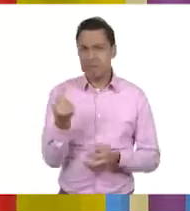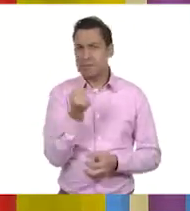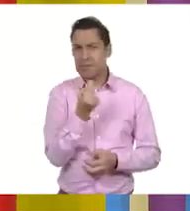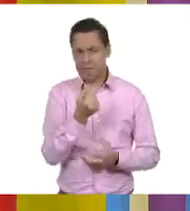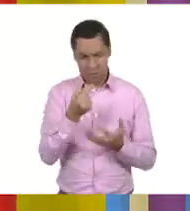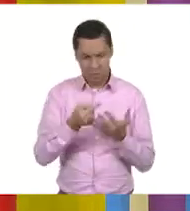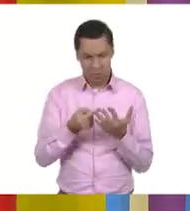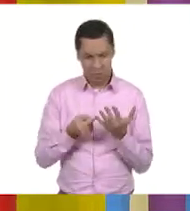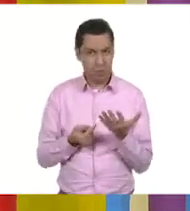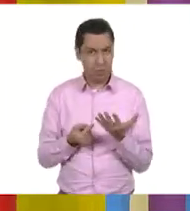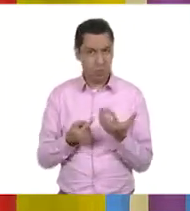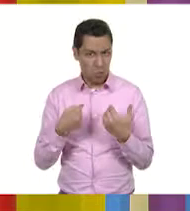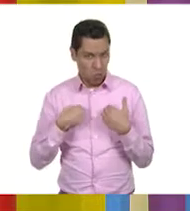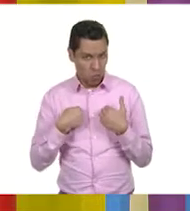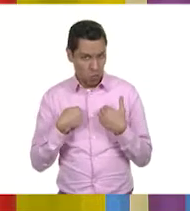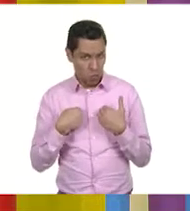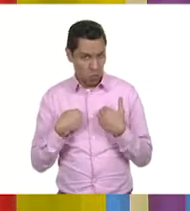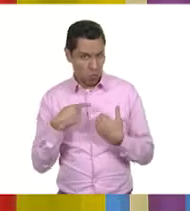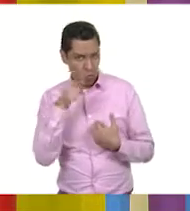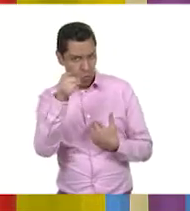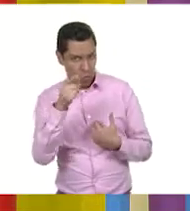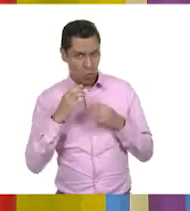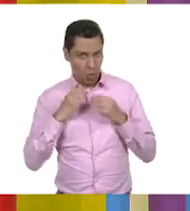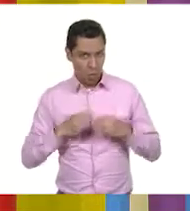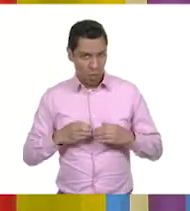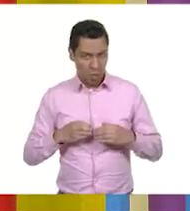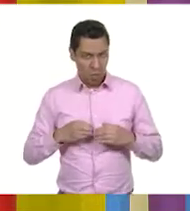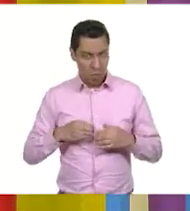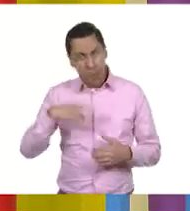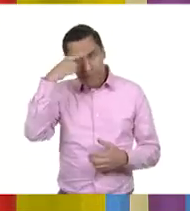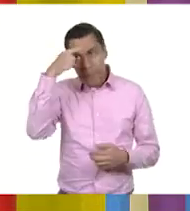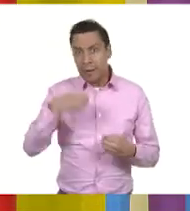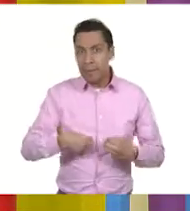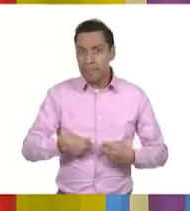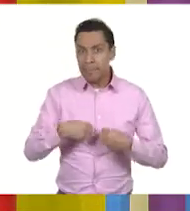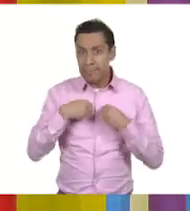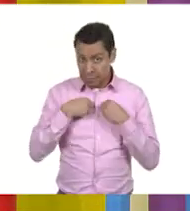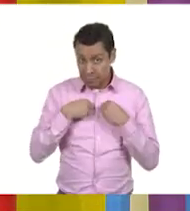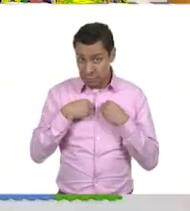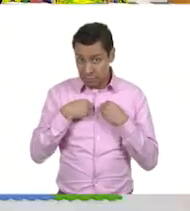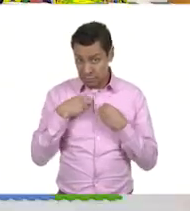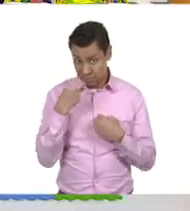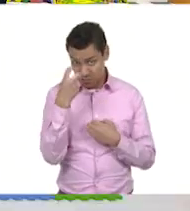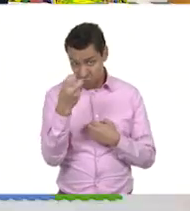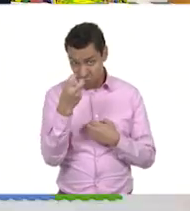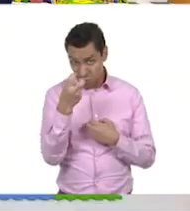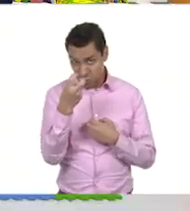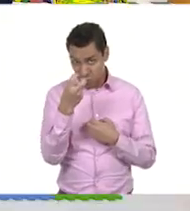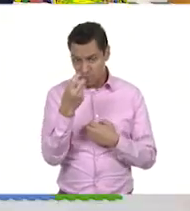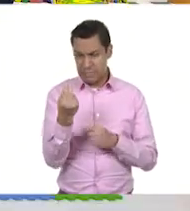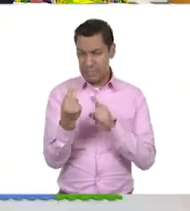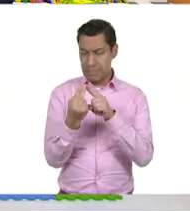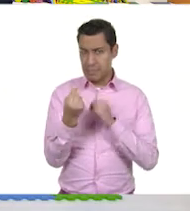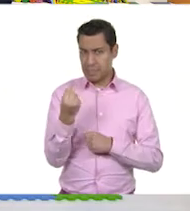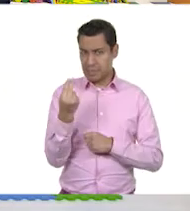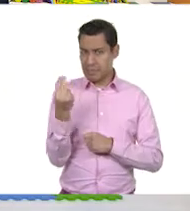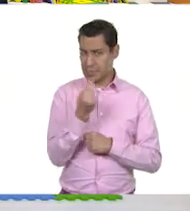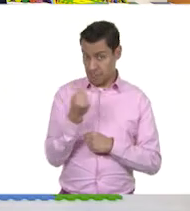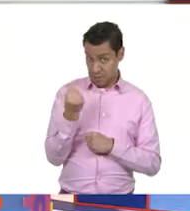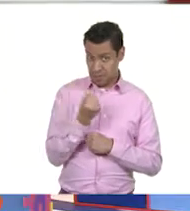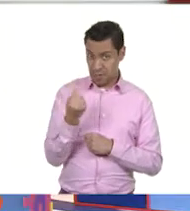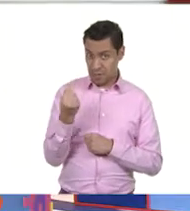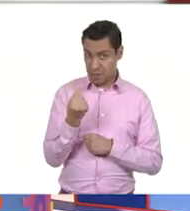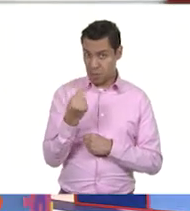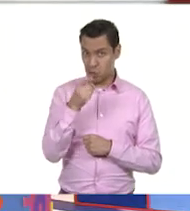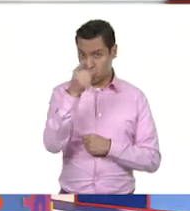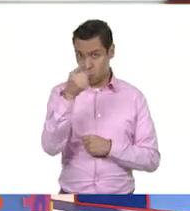lo mínimo necesario para subsistir, supongo. Es necesario como necesitar. Será algo que necesitamos.